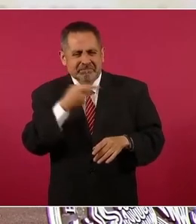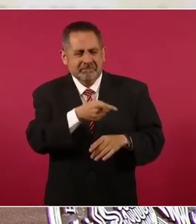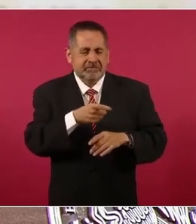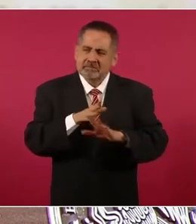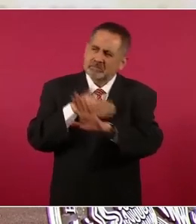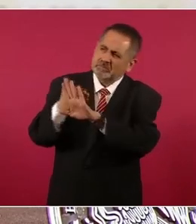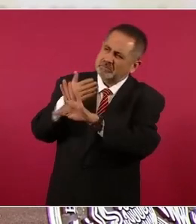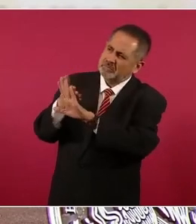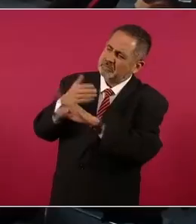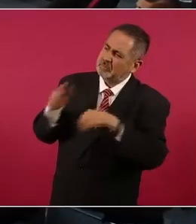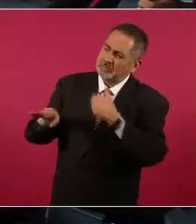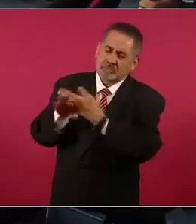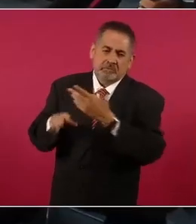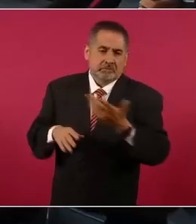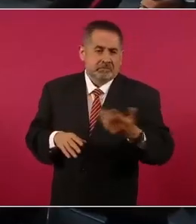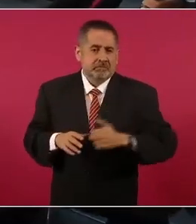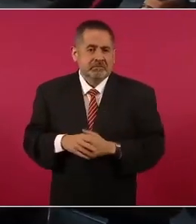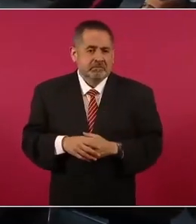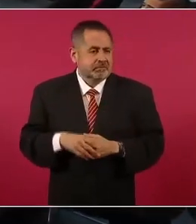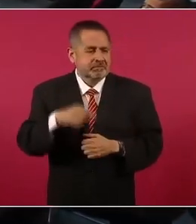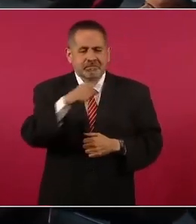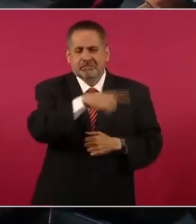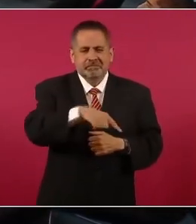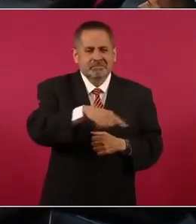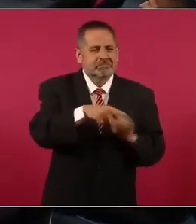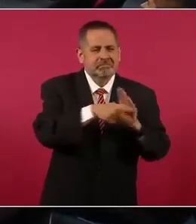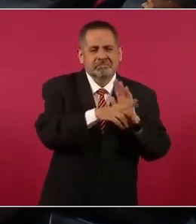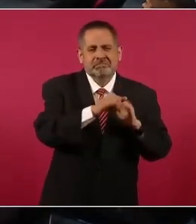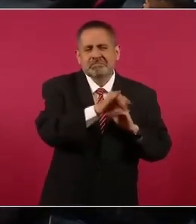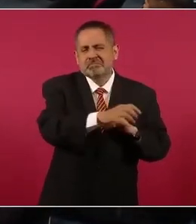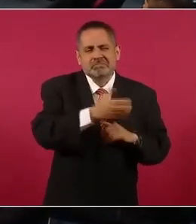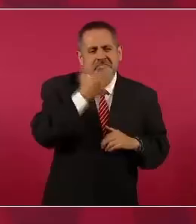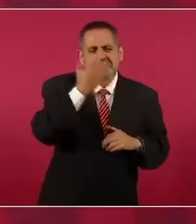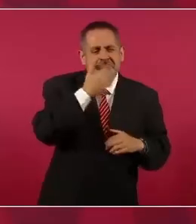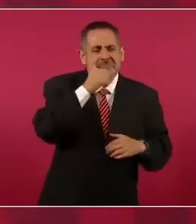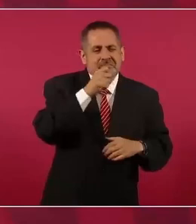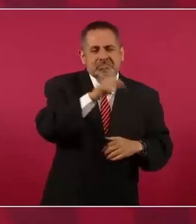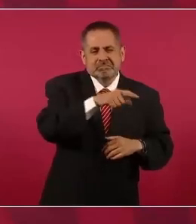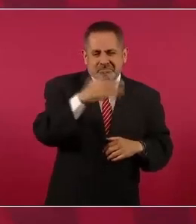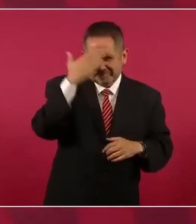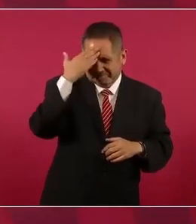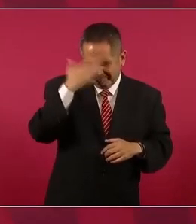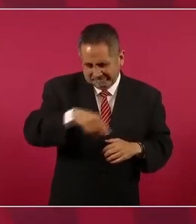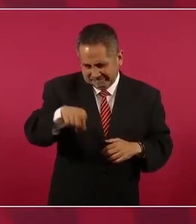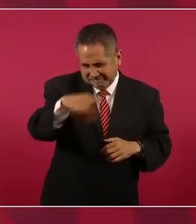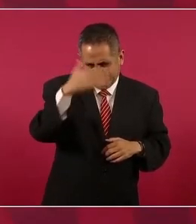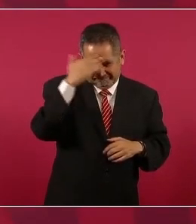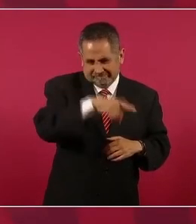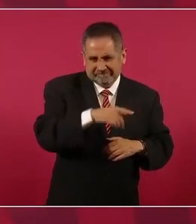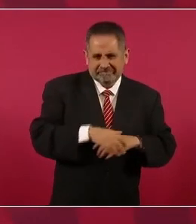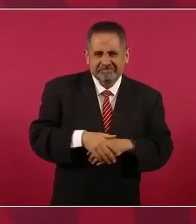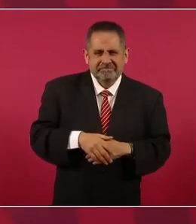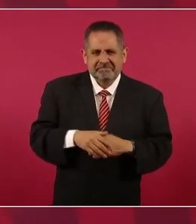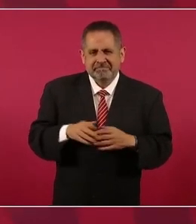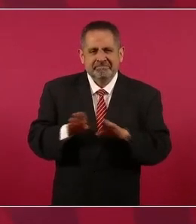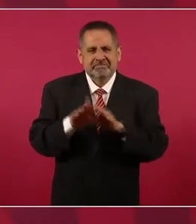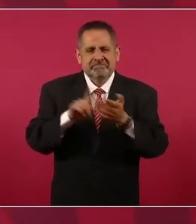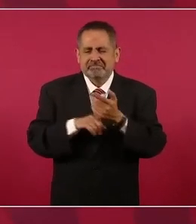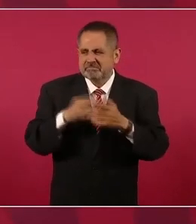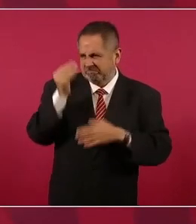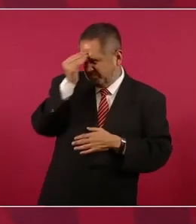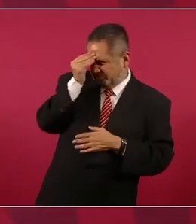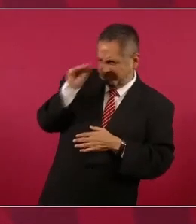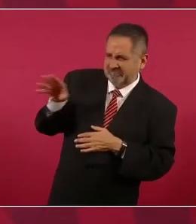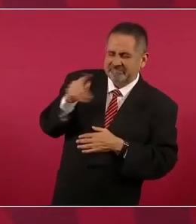golpear. El AMPA del periodismo sabe muy bien cómo hacerle